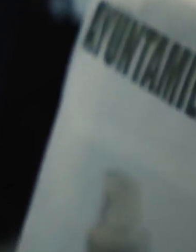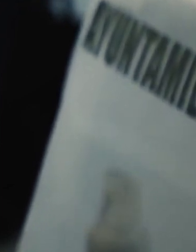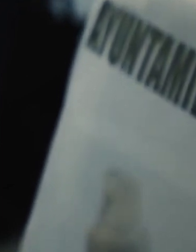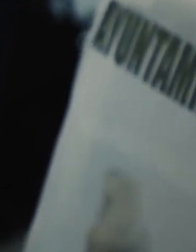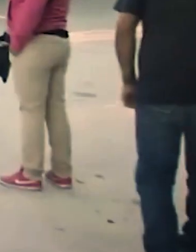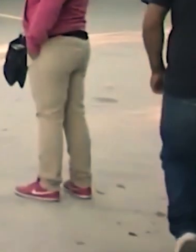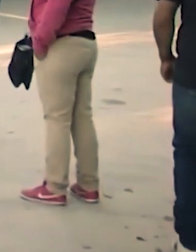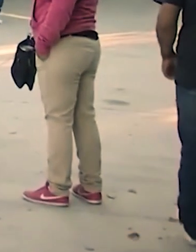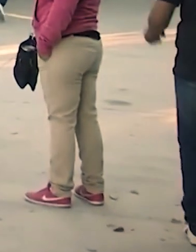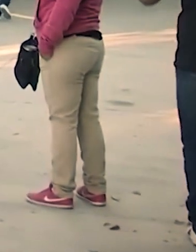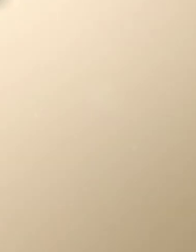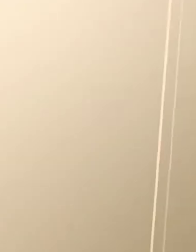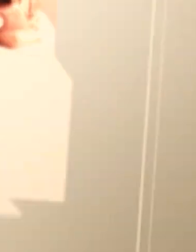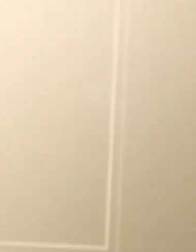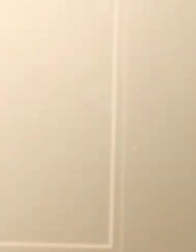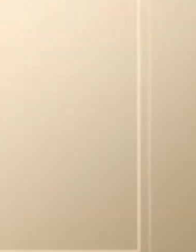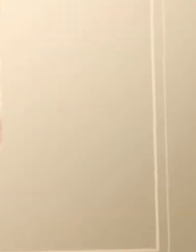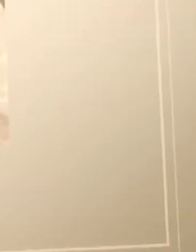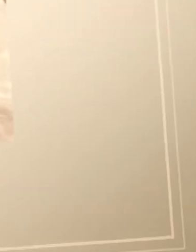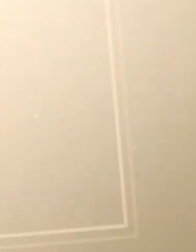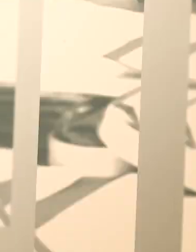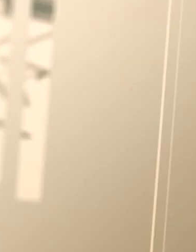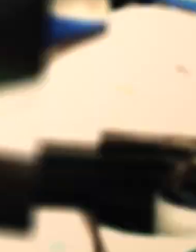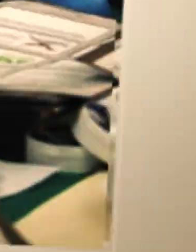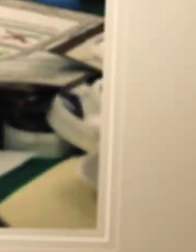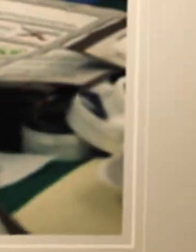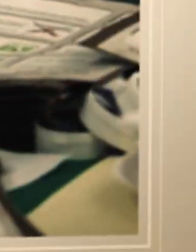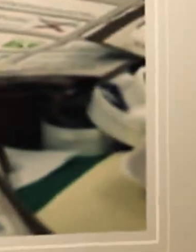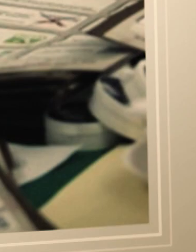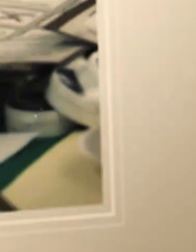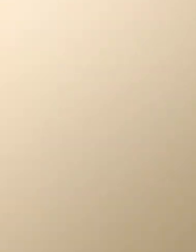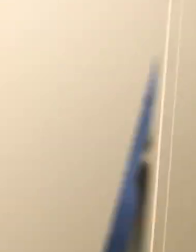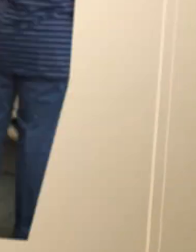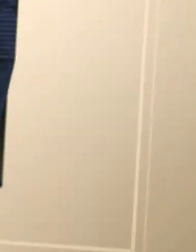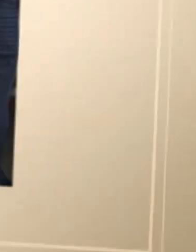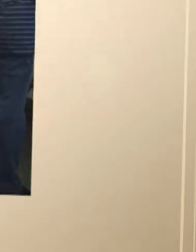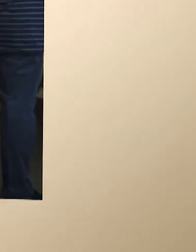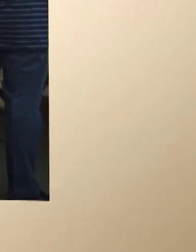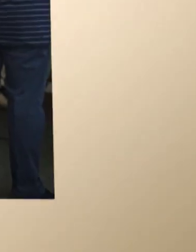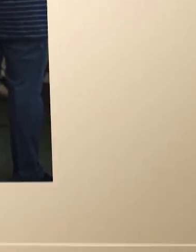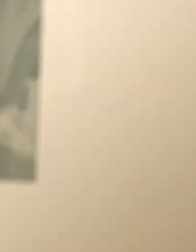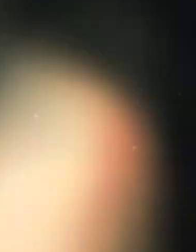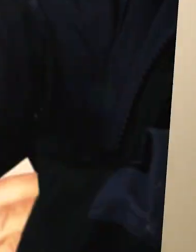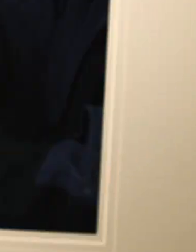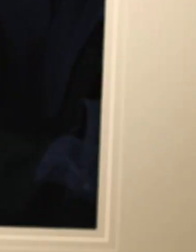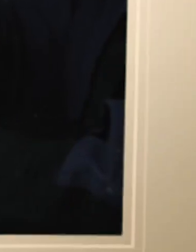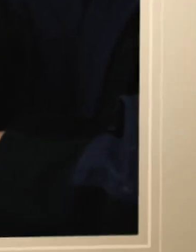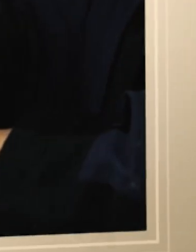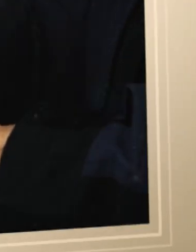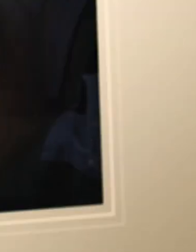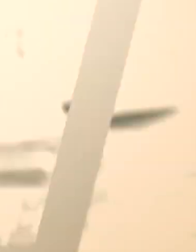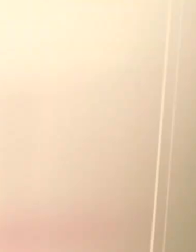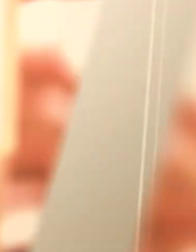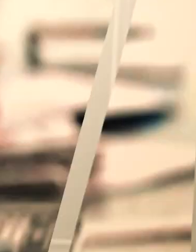aprobación de la reforma electoral pueda negociarse con otros partidos en las cámaras. Canal 14